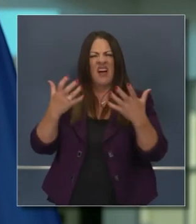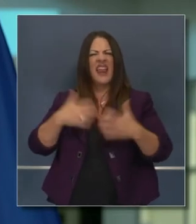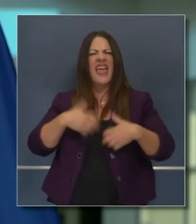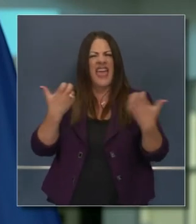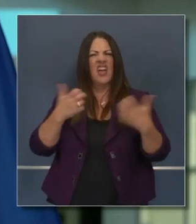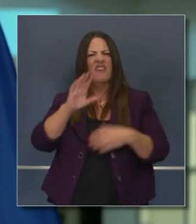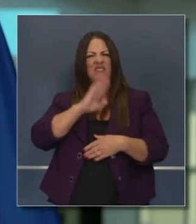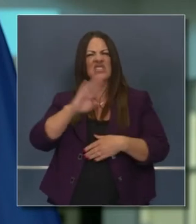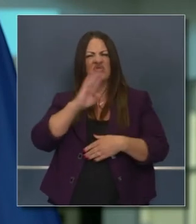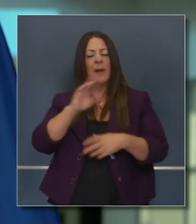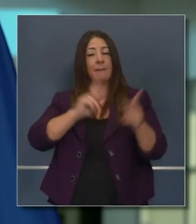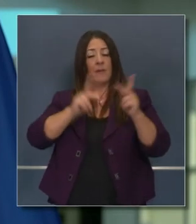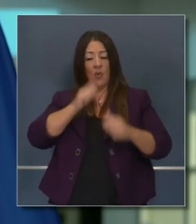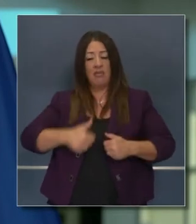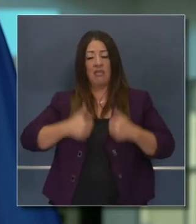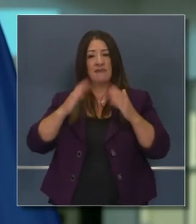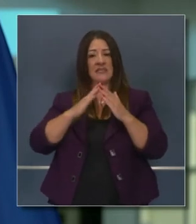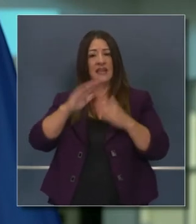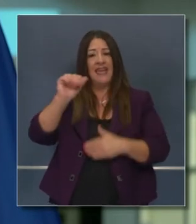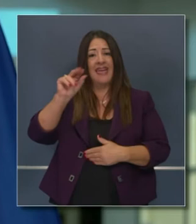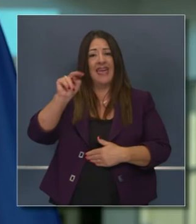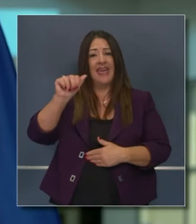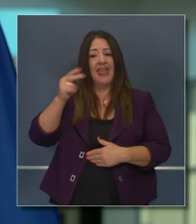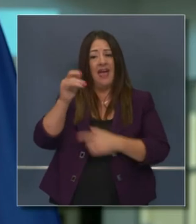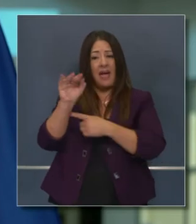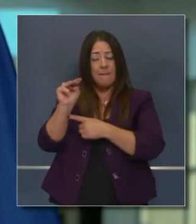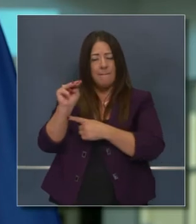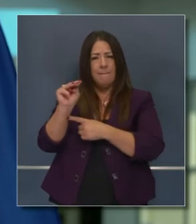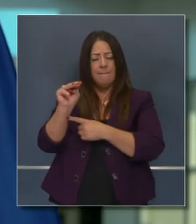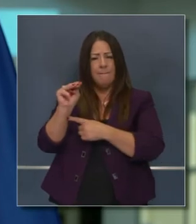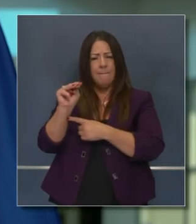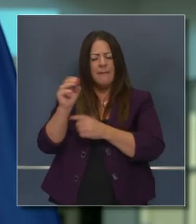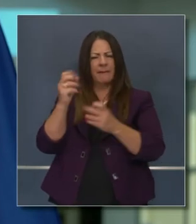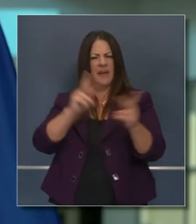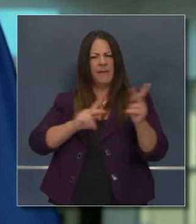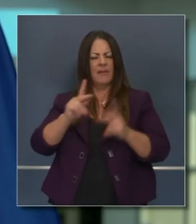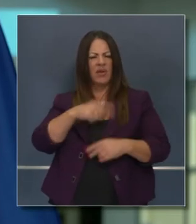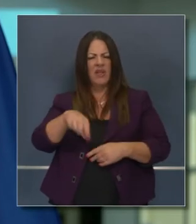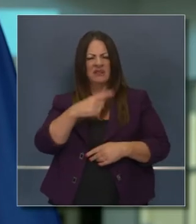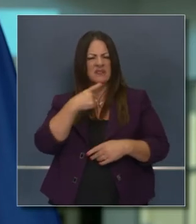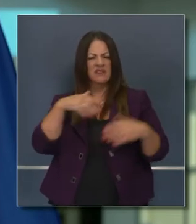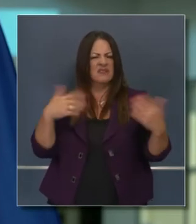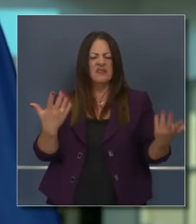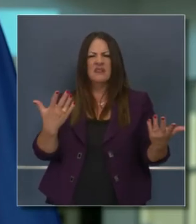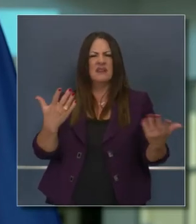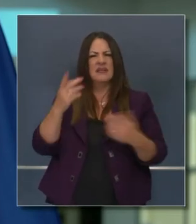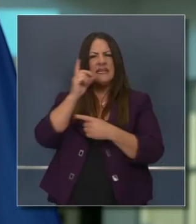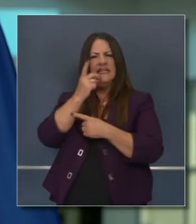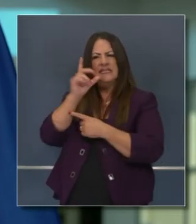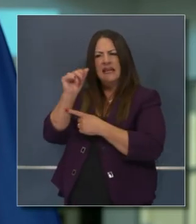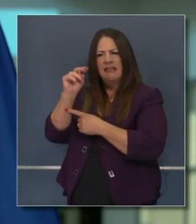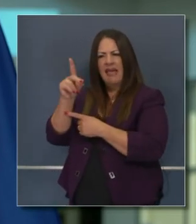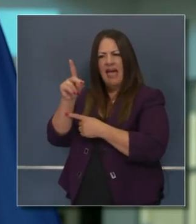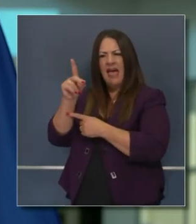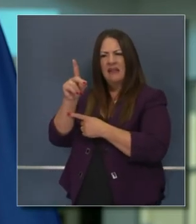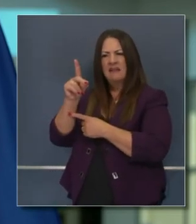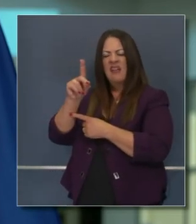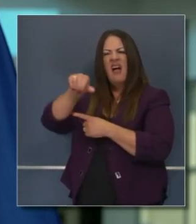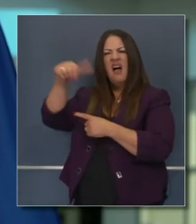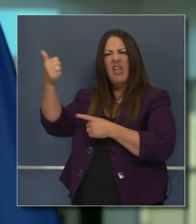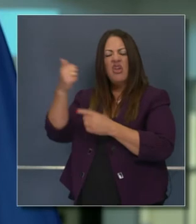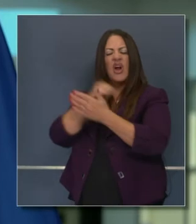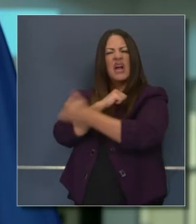frustración, sobre todo en Anaheim, con personas que dicen, miren, se han abierto estos